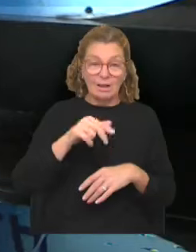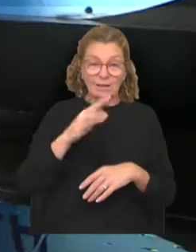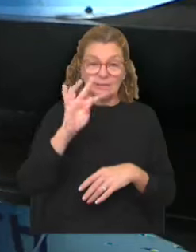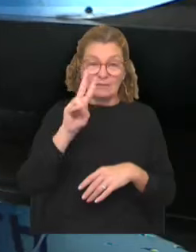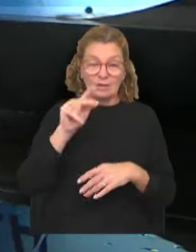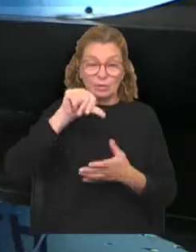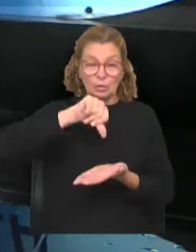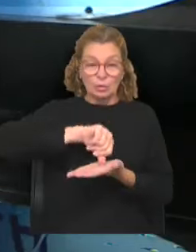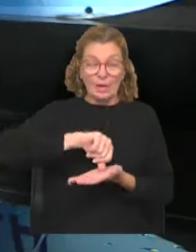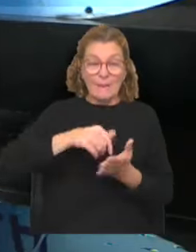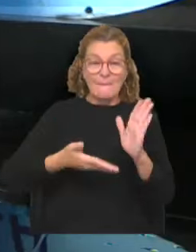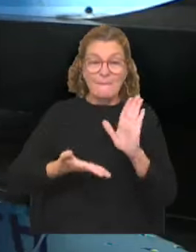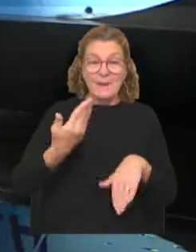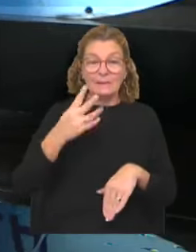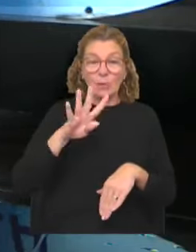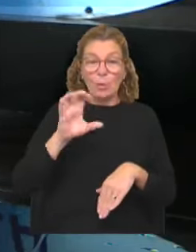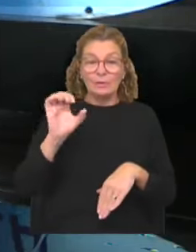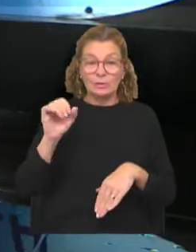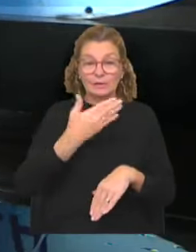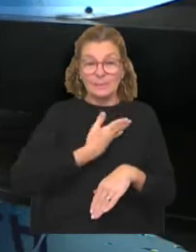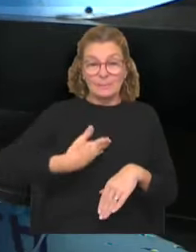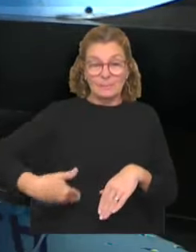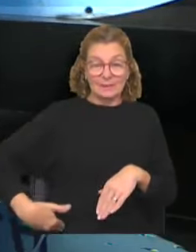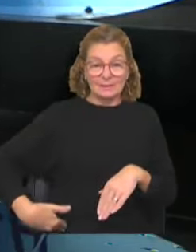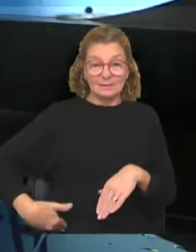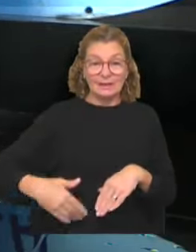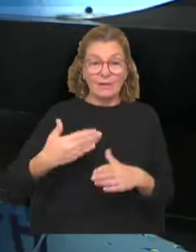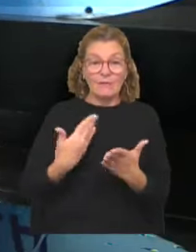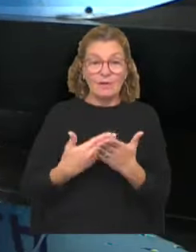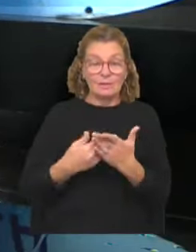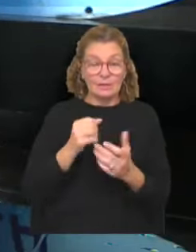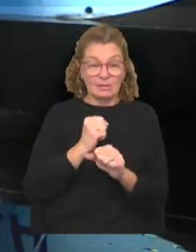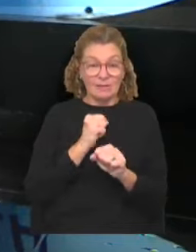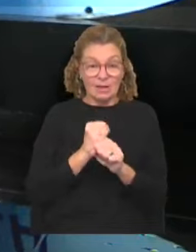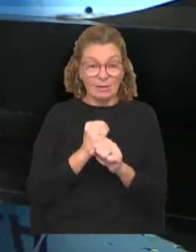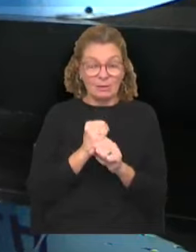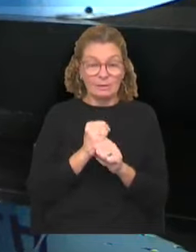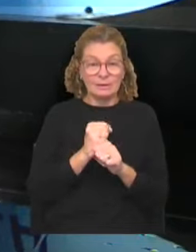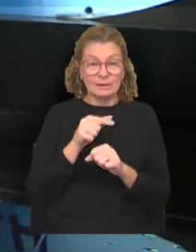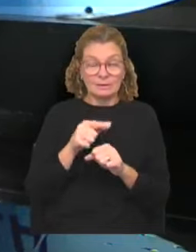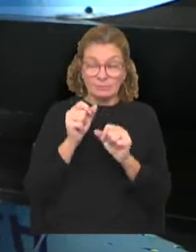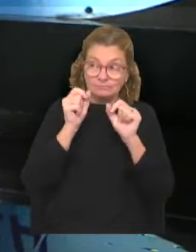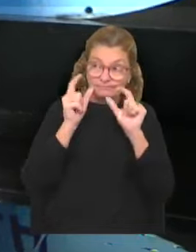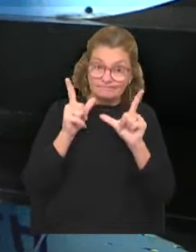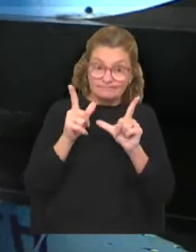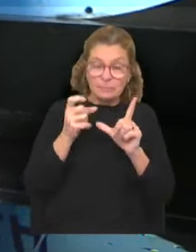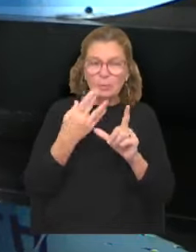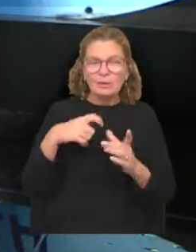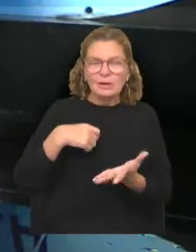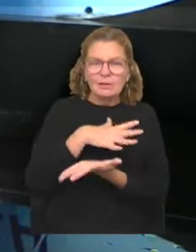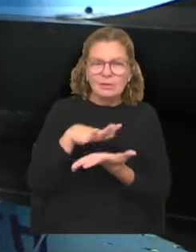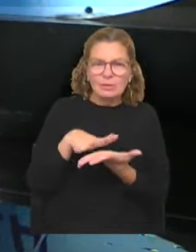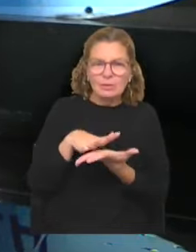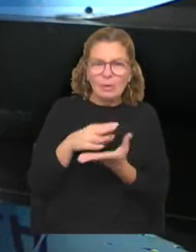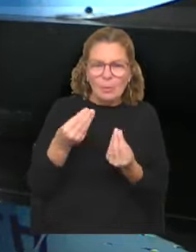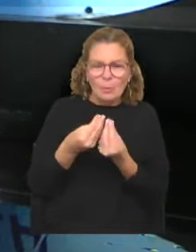que en el área metropolitana son más de 400 las maestras que están sin trabajo. Esto es llamativo porque hay una situación de